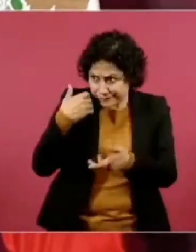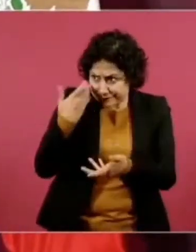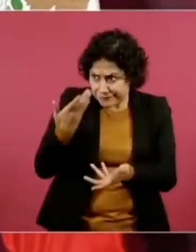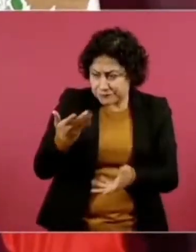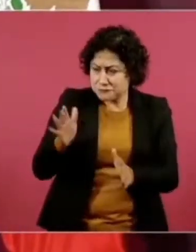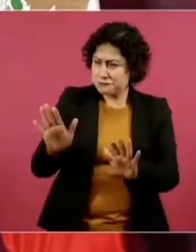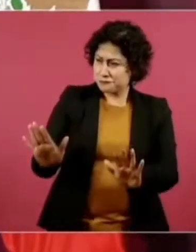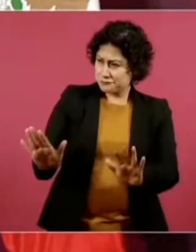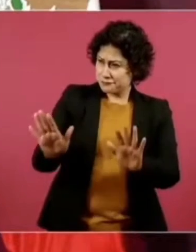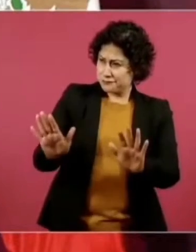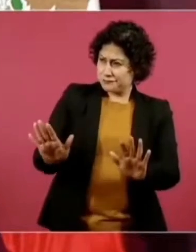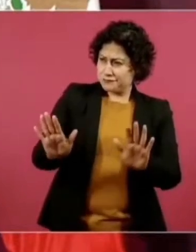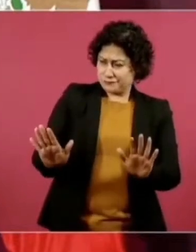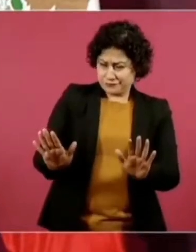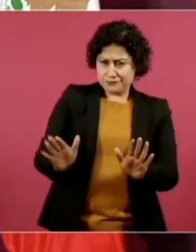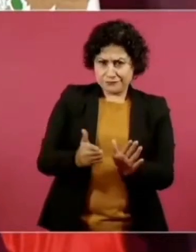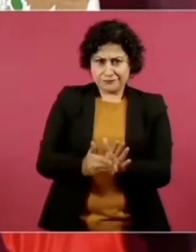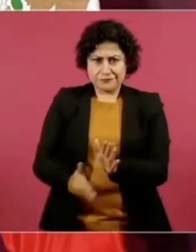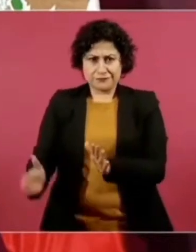falta tiempo.